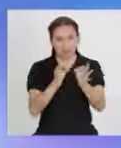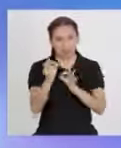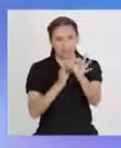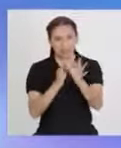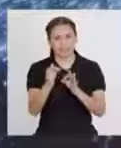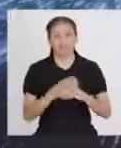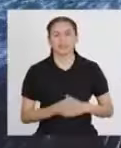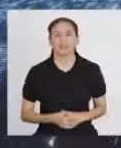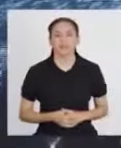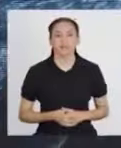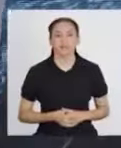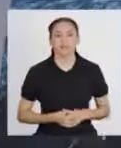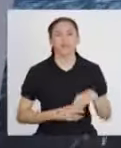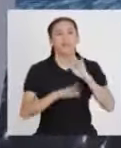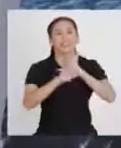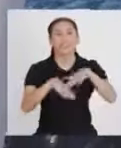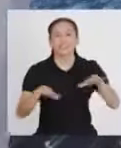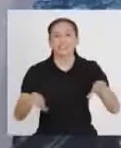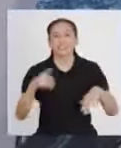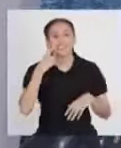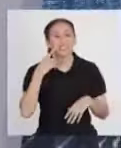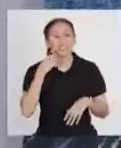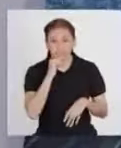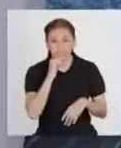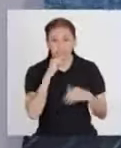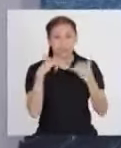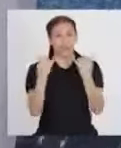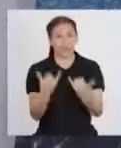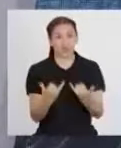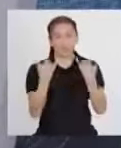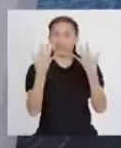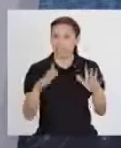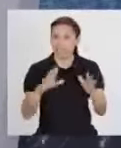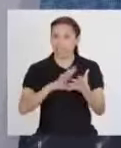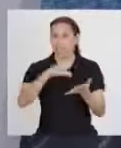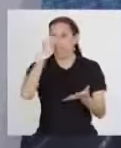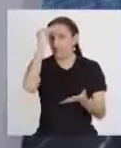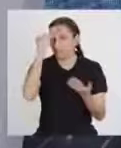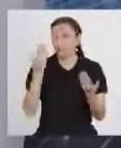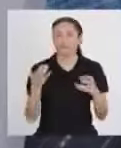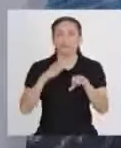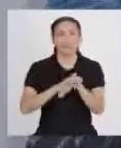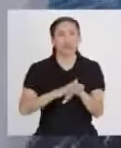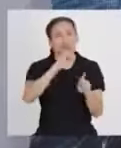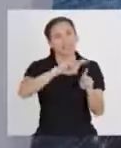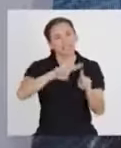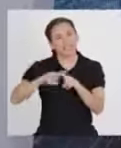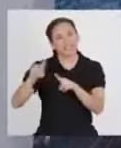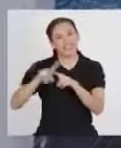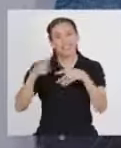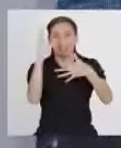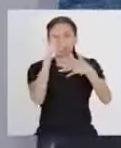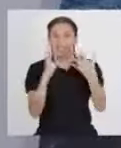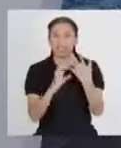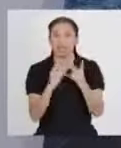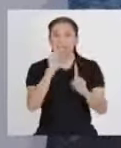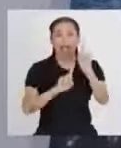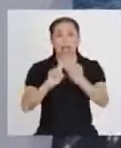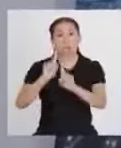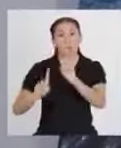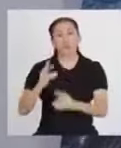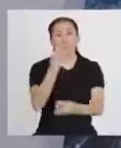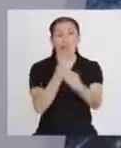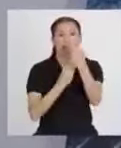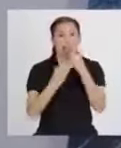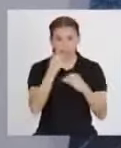explica. ¡Niñas y niños! Hoy hemos aprendido sobre los componentes de algunos